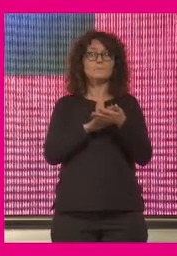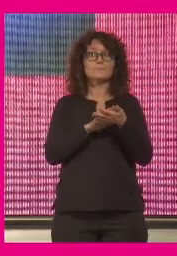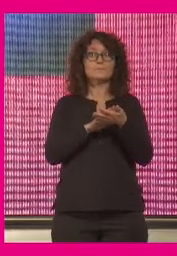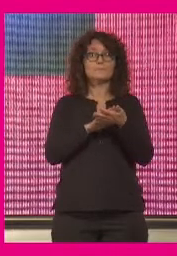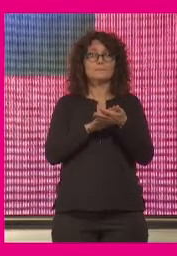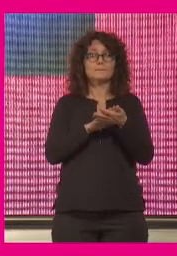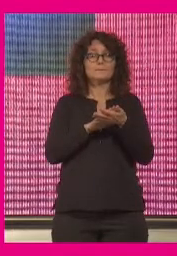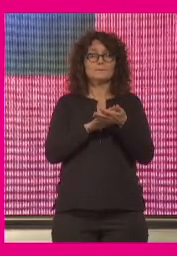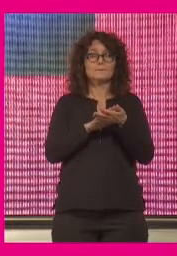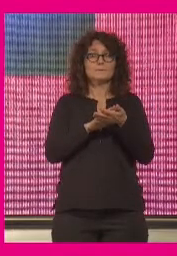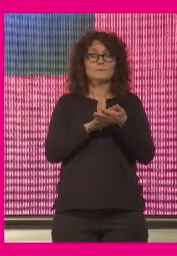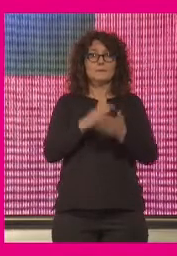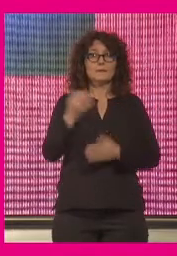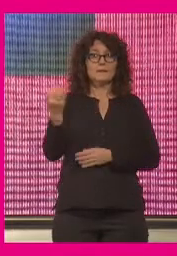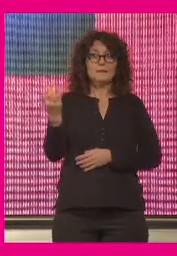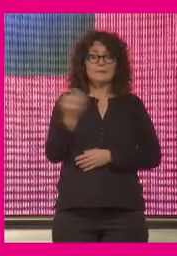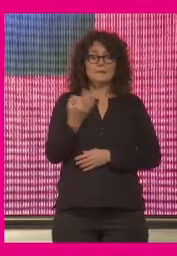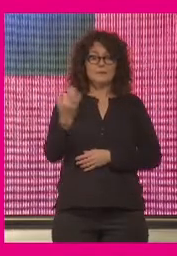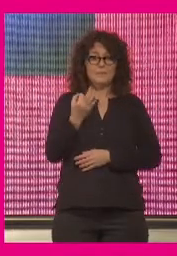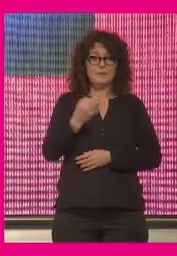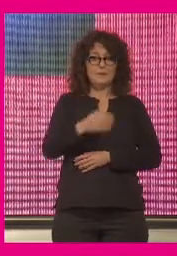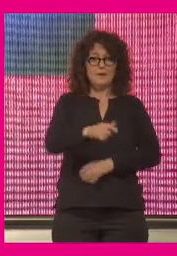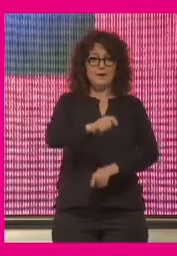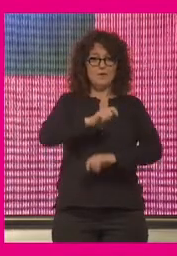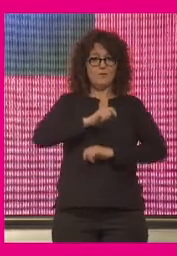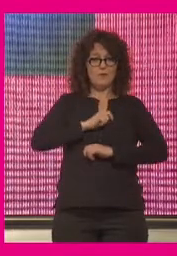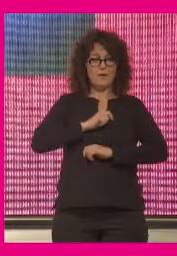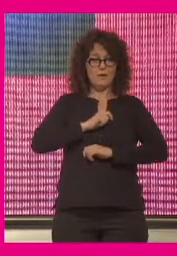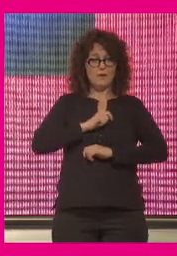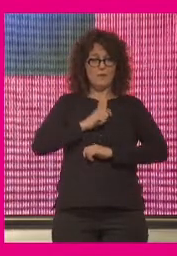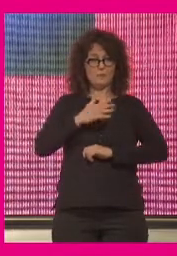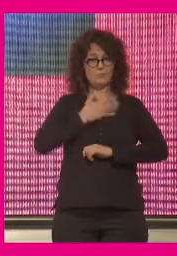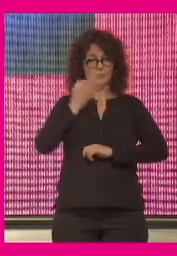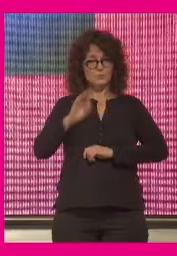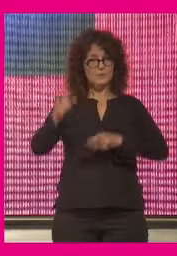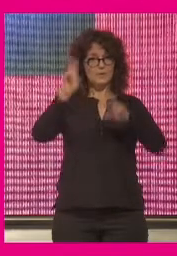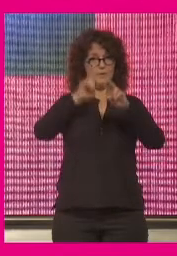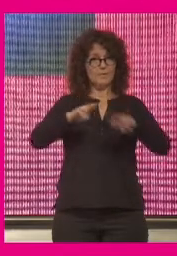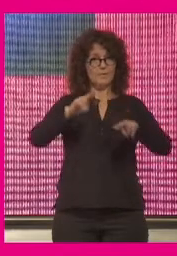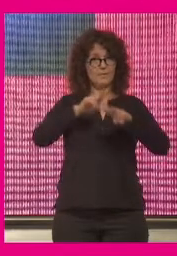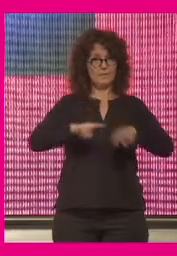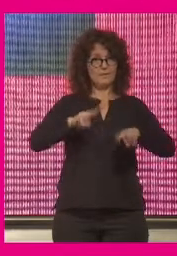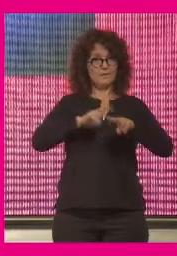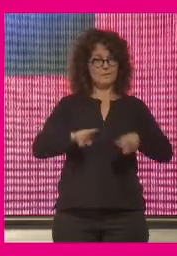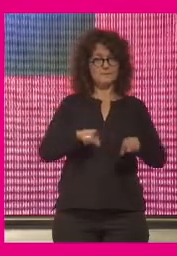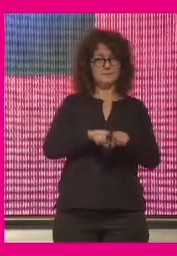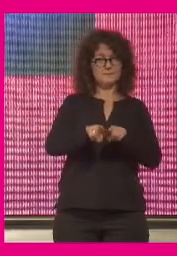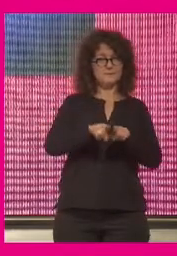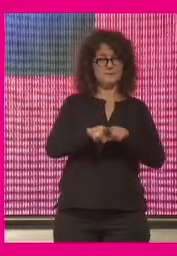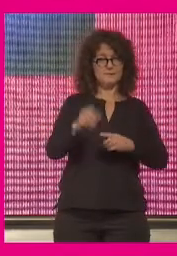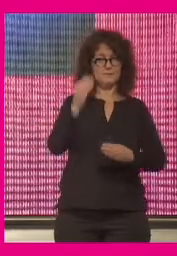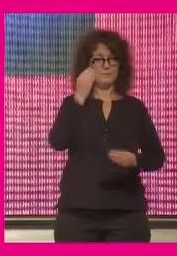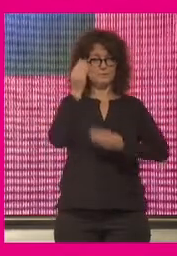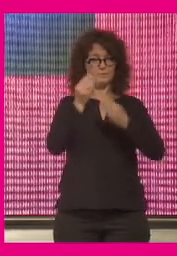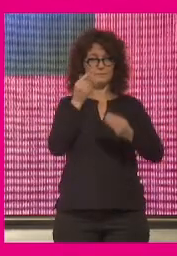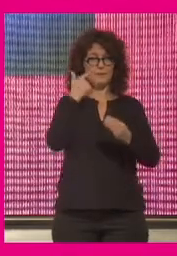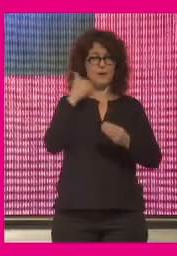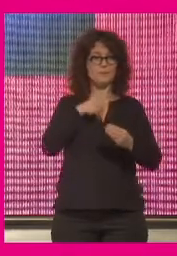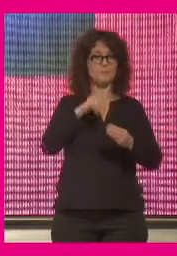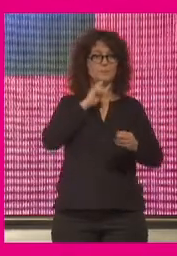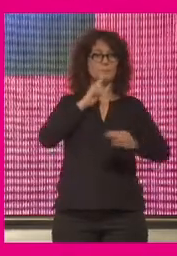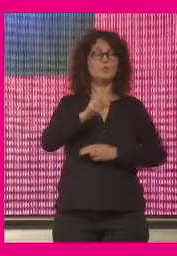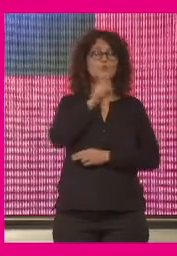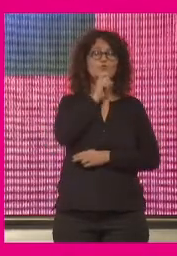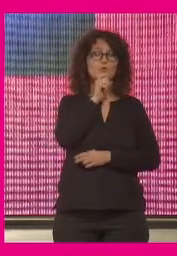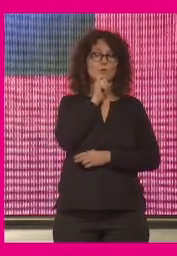tampoco en estos momentos restarnos capacidad de análisis capacidad de análisis crítico para ver si bien hemos reaccionado pero hemos